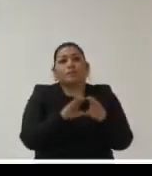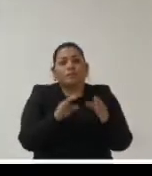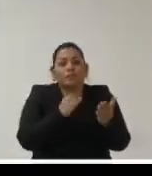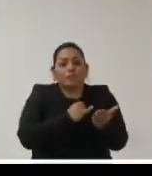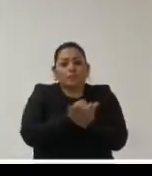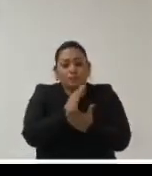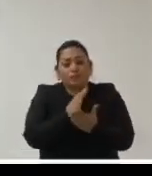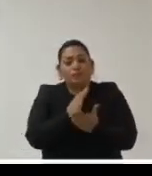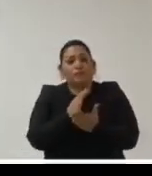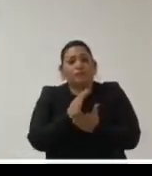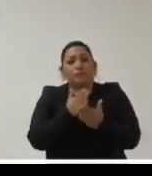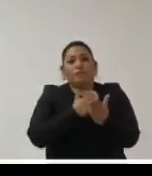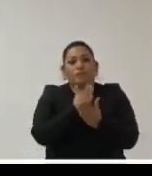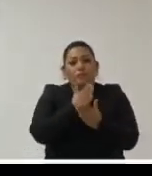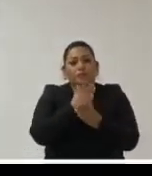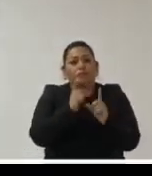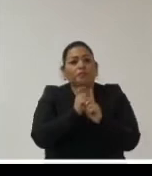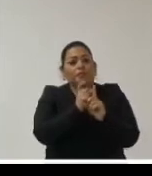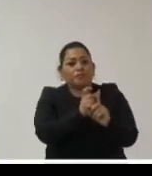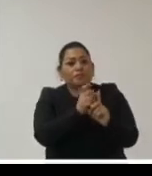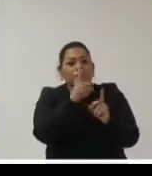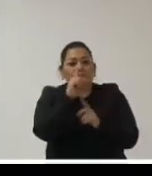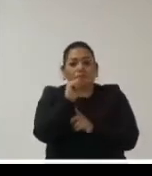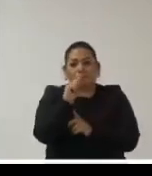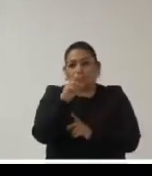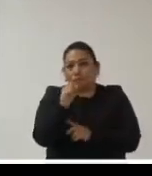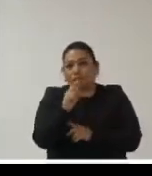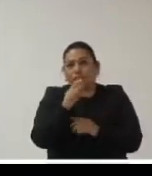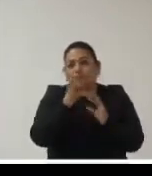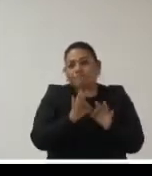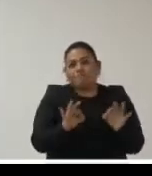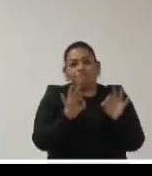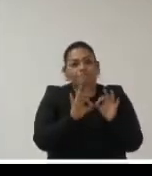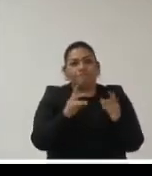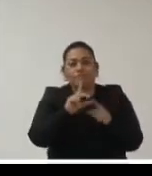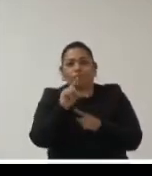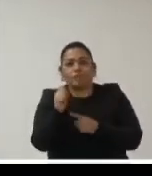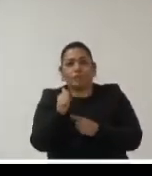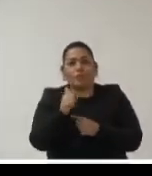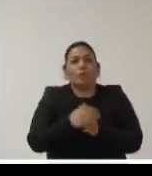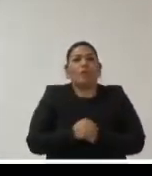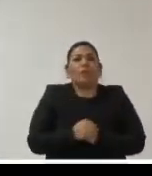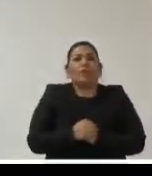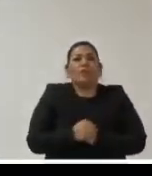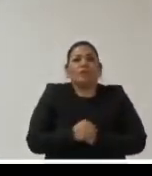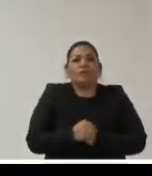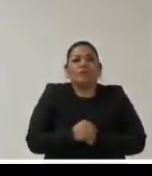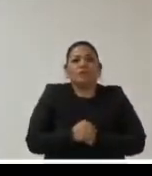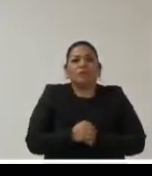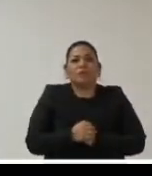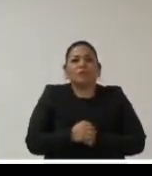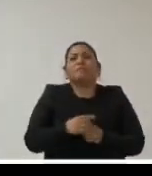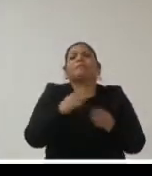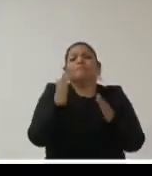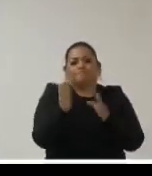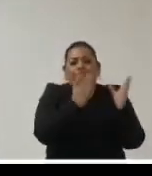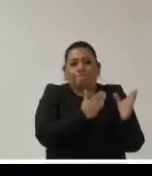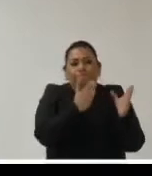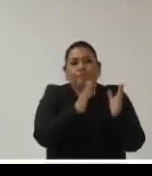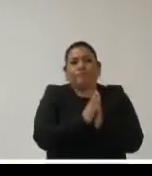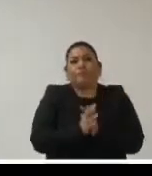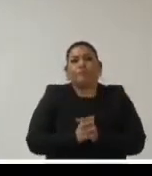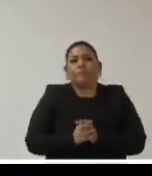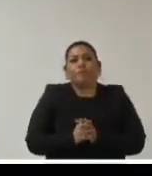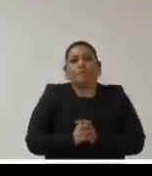a la información pública y la protección de datos personales que son fundamentales además de otros derechos por cierto ahora entendemos que en ese